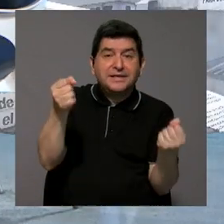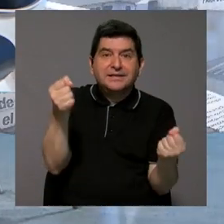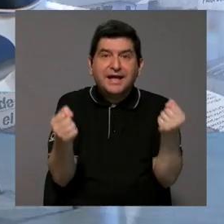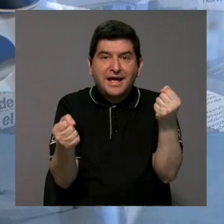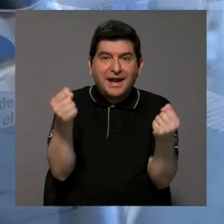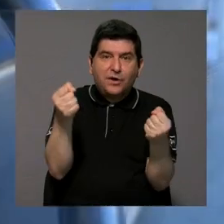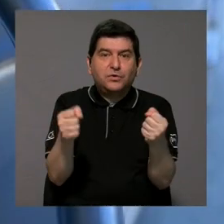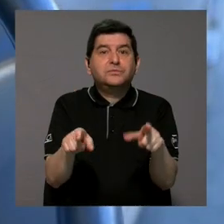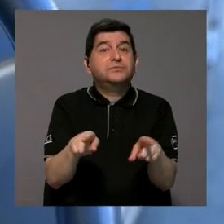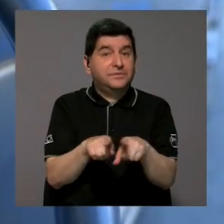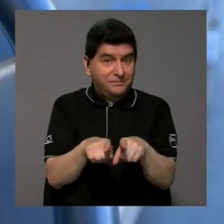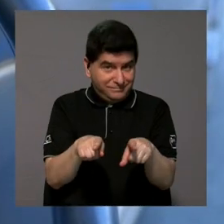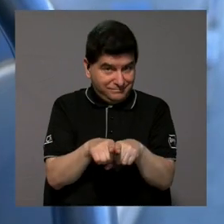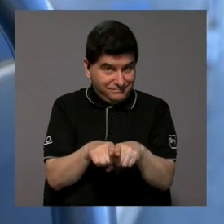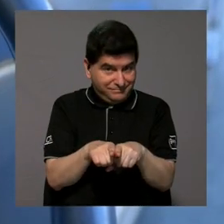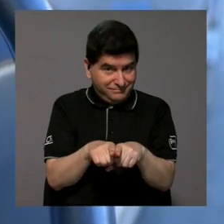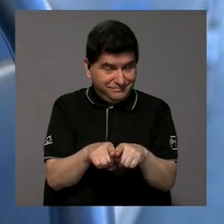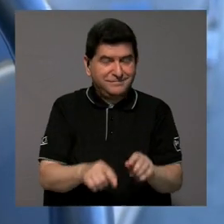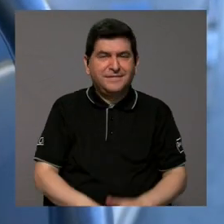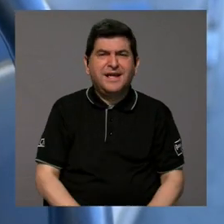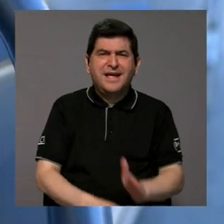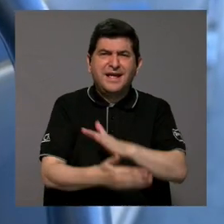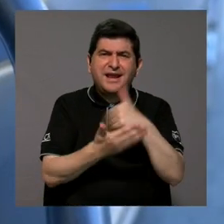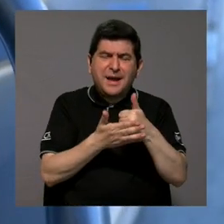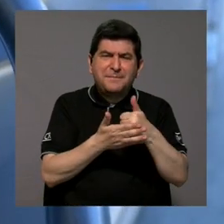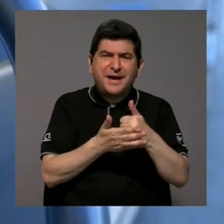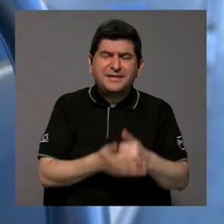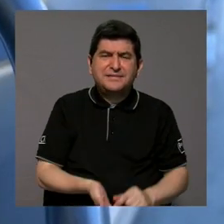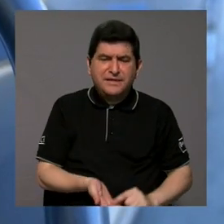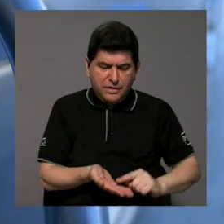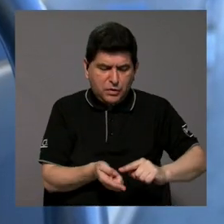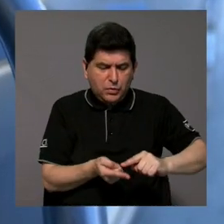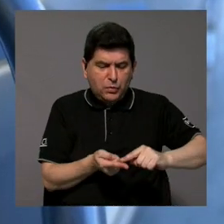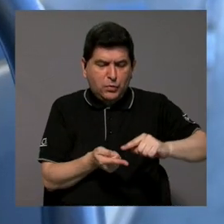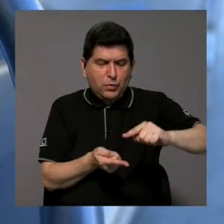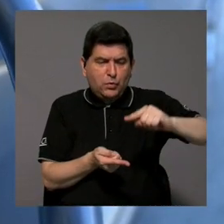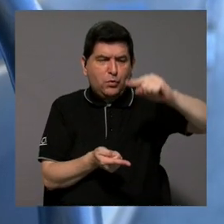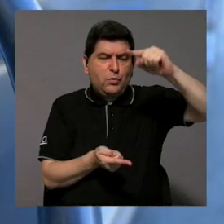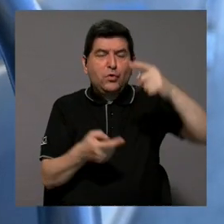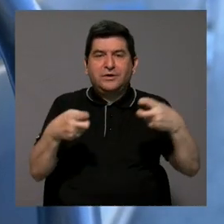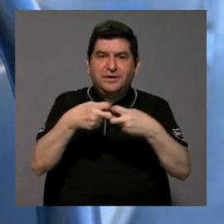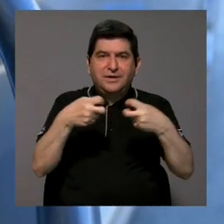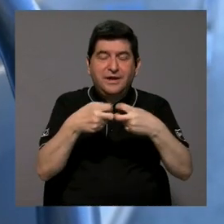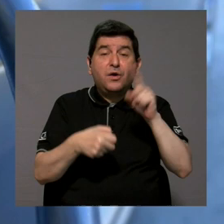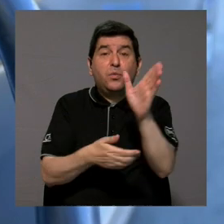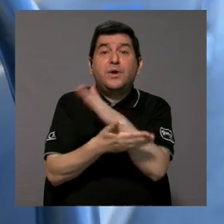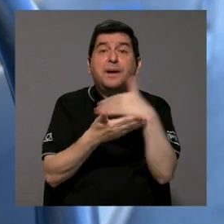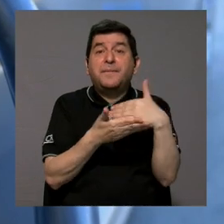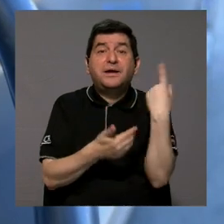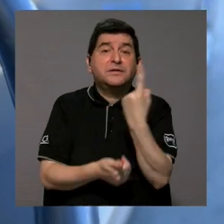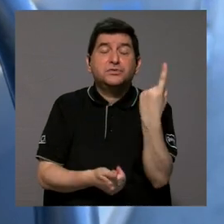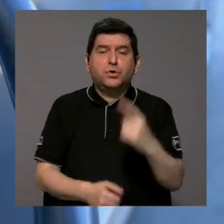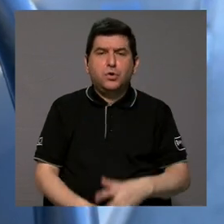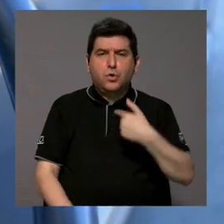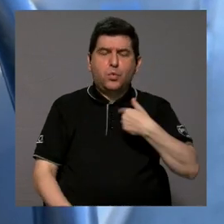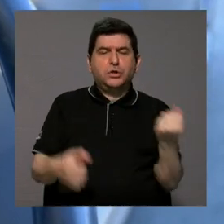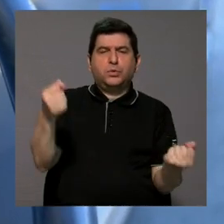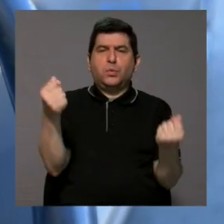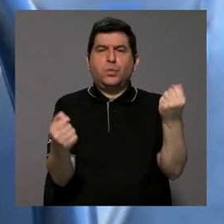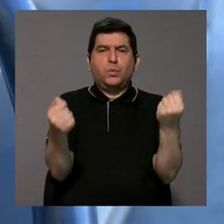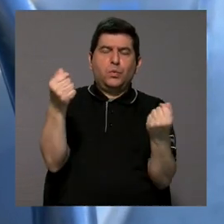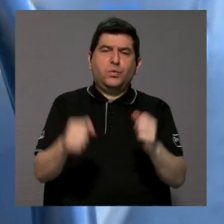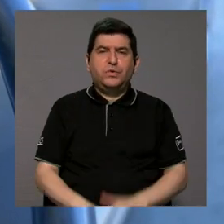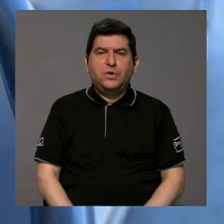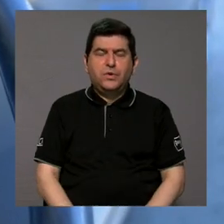a conducir además porque la parte de la recarga es solo una de las partes por ejemplo ya cuando uno anda